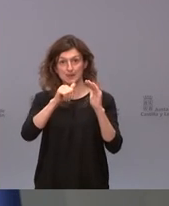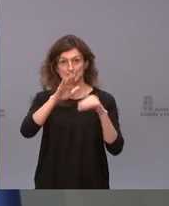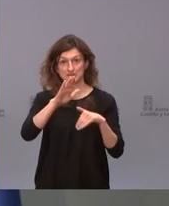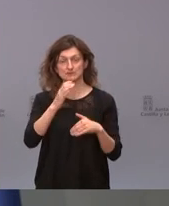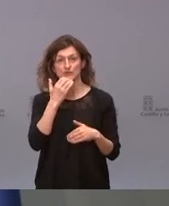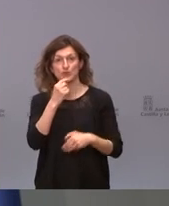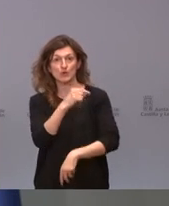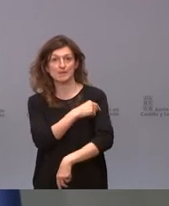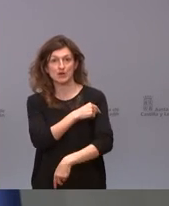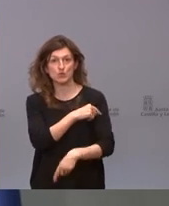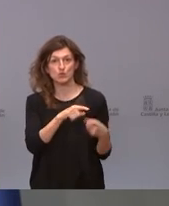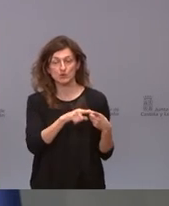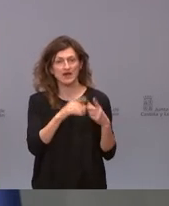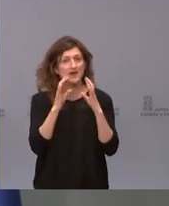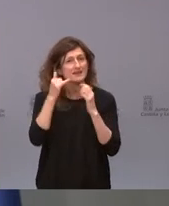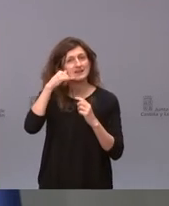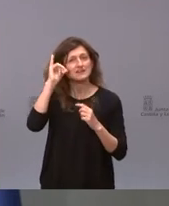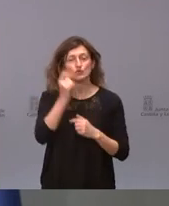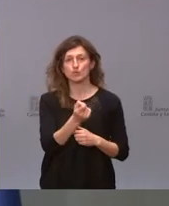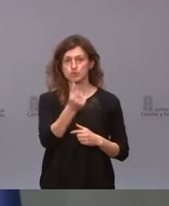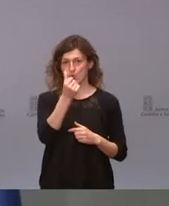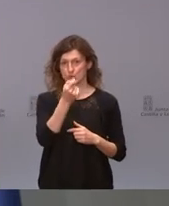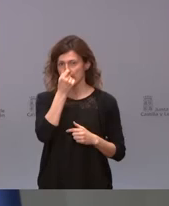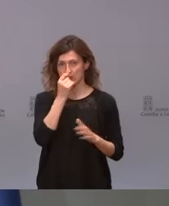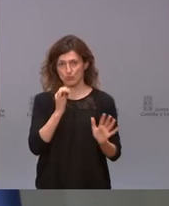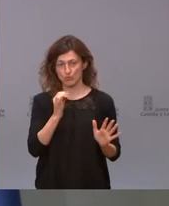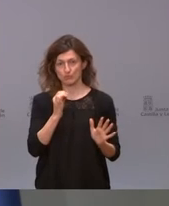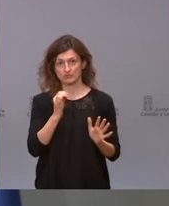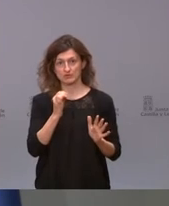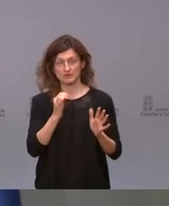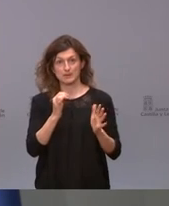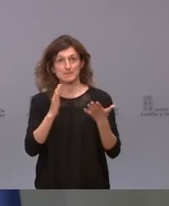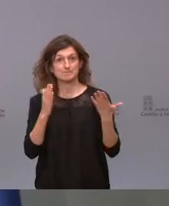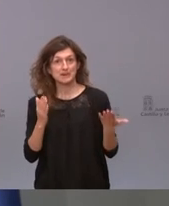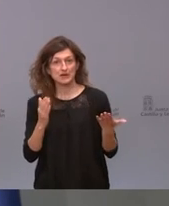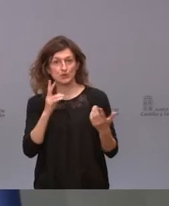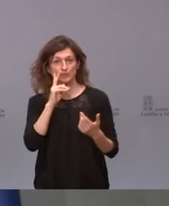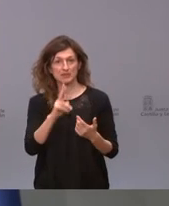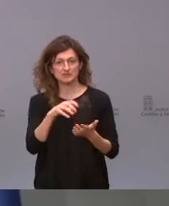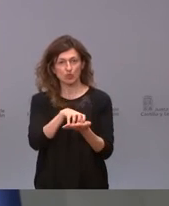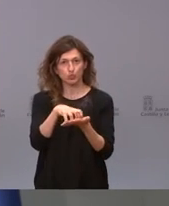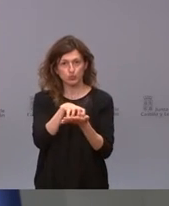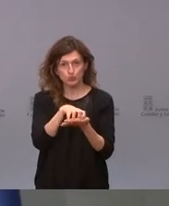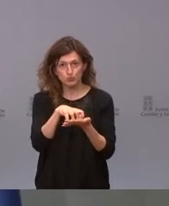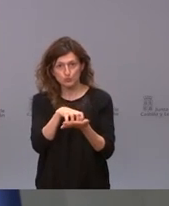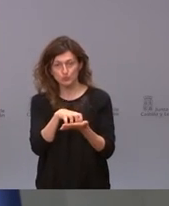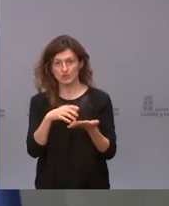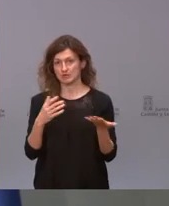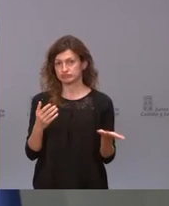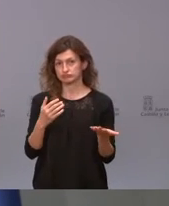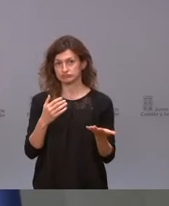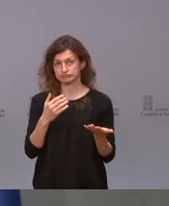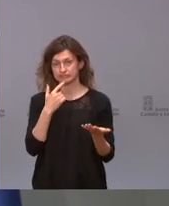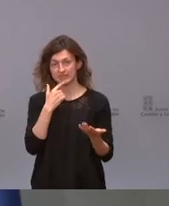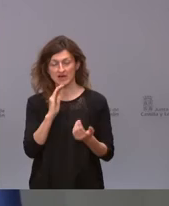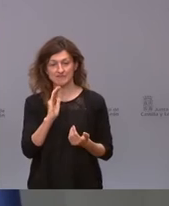tienes una vacuna que tiene muy poco riesgo muy poco riesgo de complicaciones pero que tienes unas dudas razonables de que te